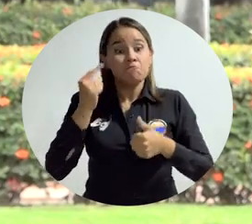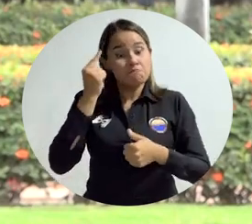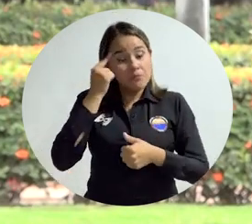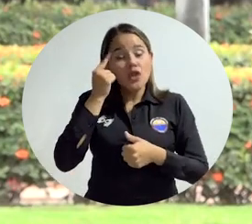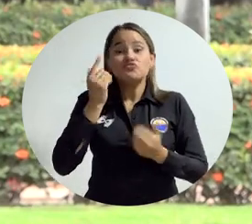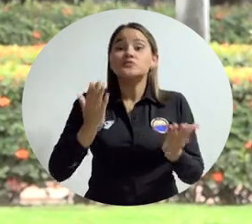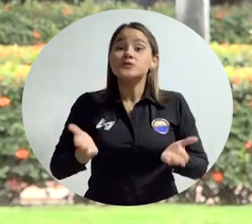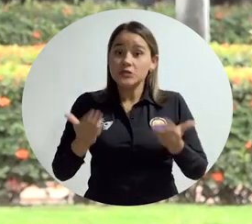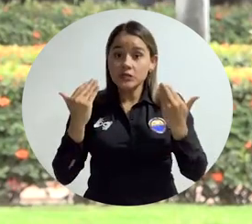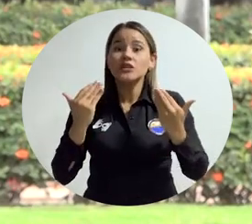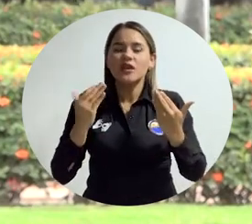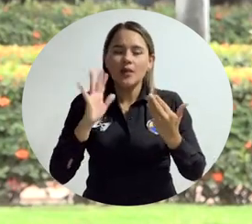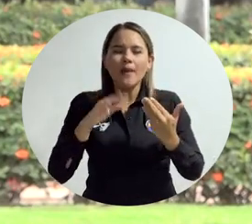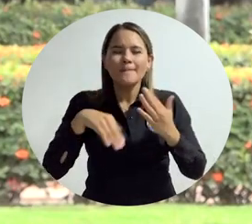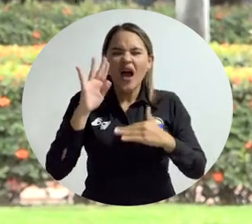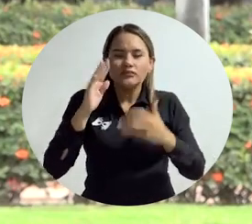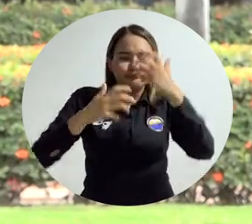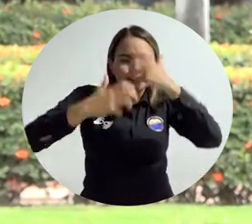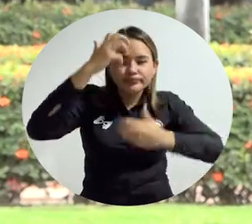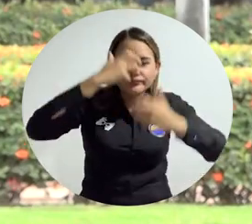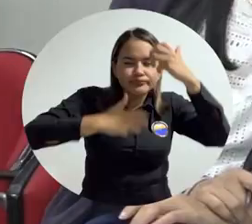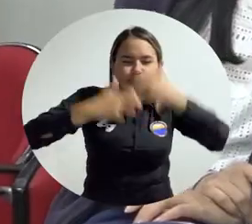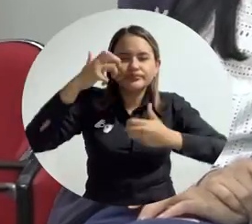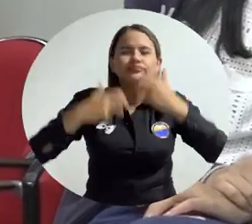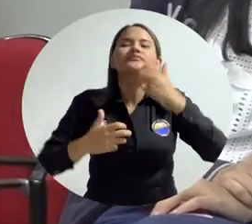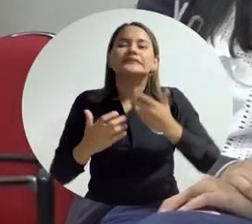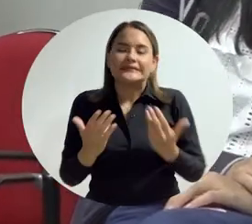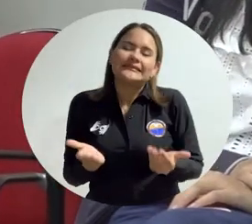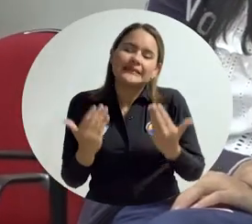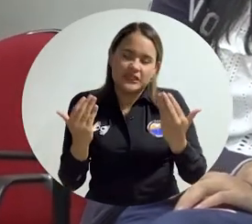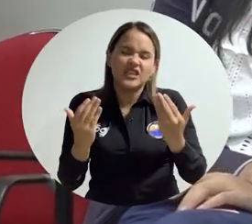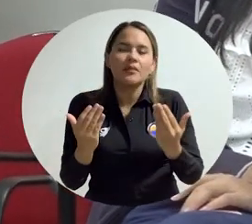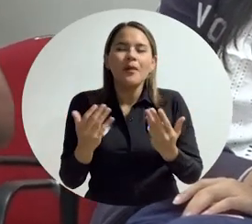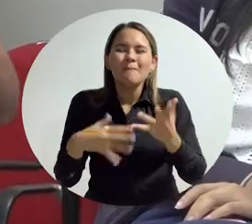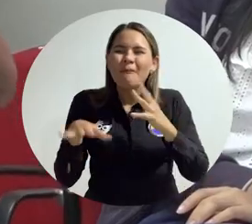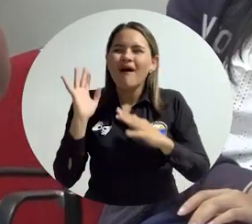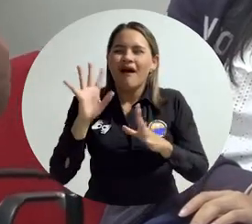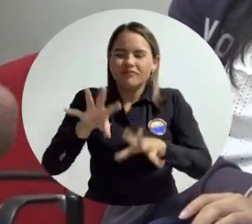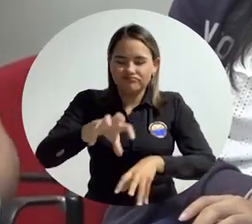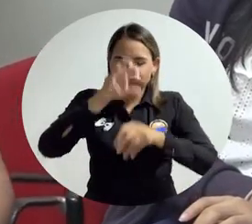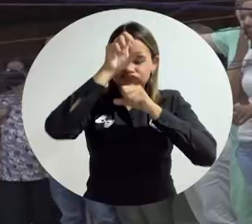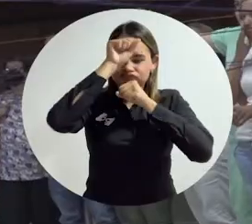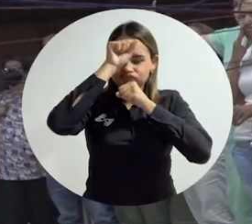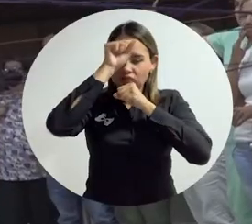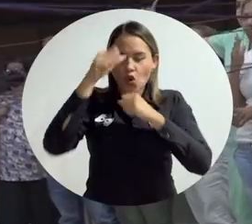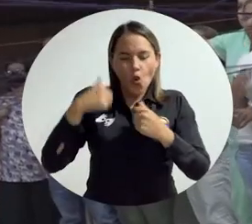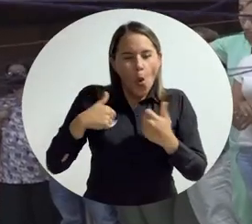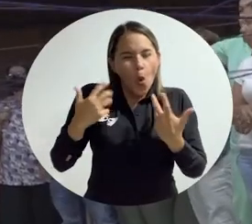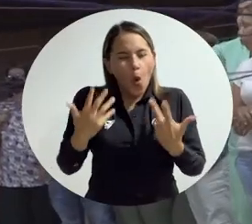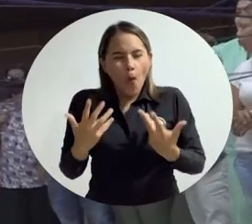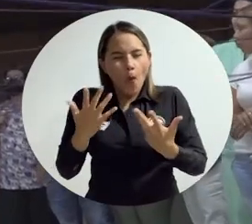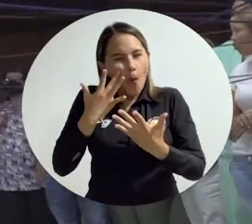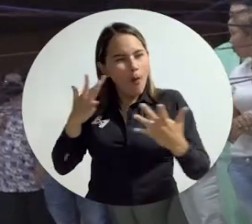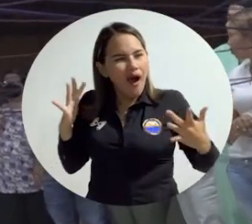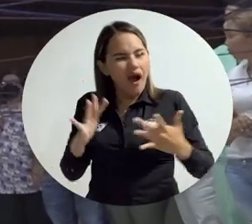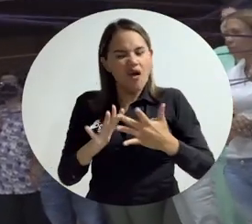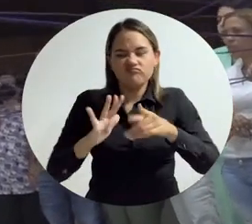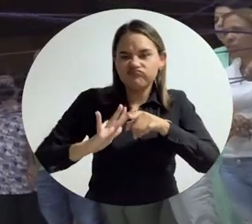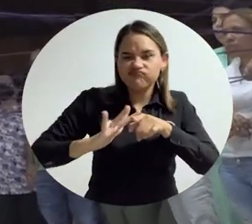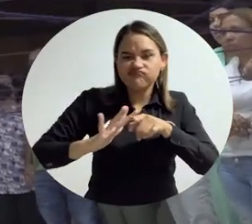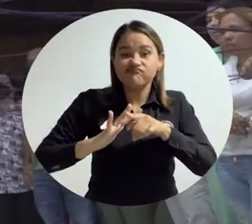momento muy crítico y analítico que todos deberíamos tener en cuenta, ya que nos brinda aprendizajes significativos y nos ayuda a